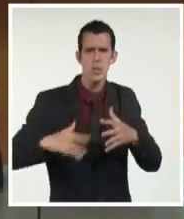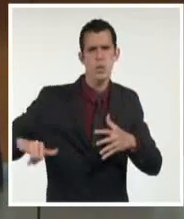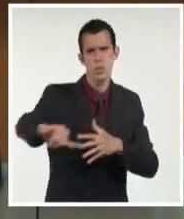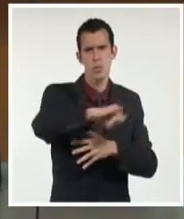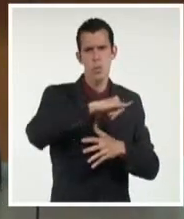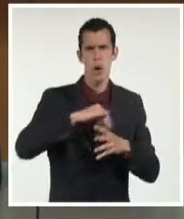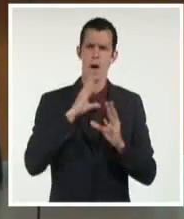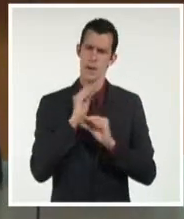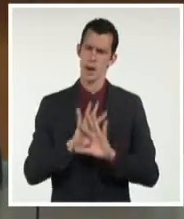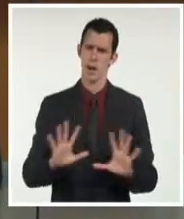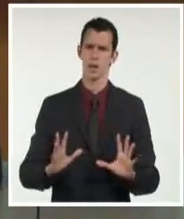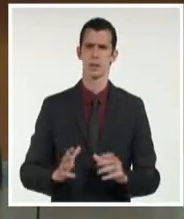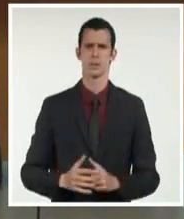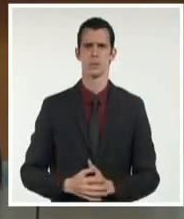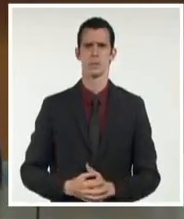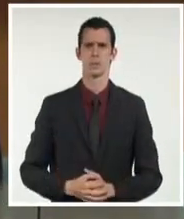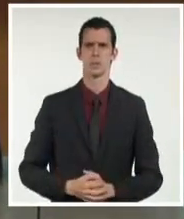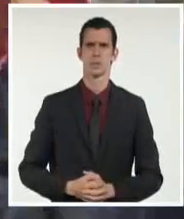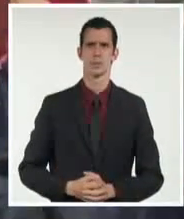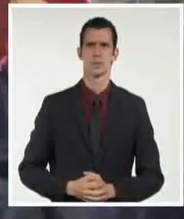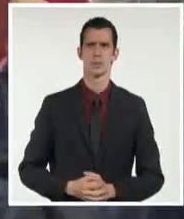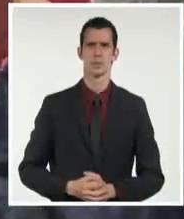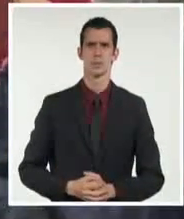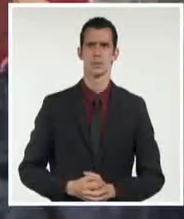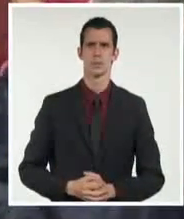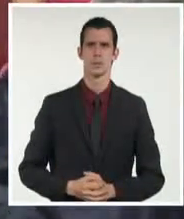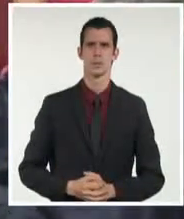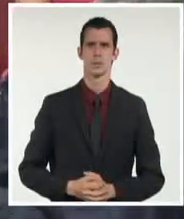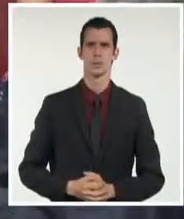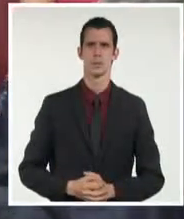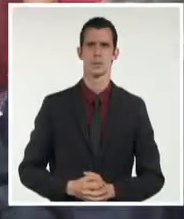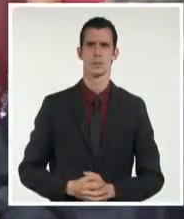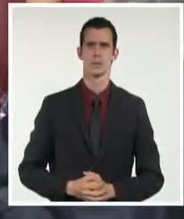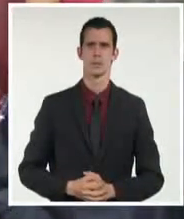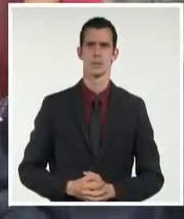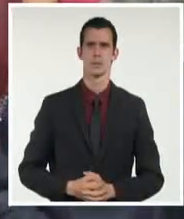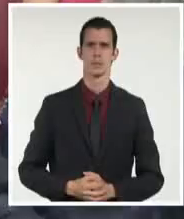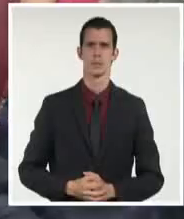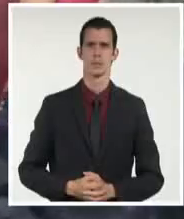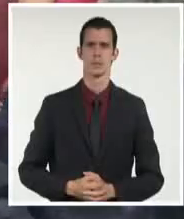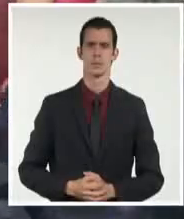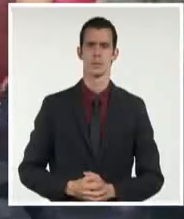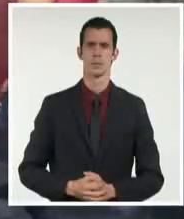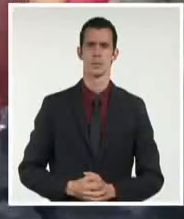Desde Villaclara, Cristian Serafín y Junier Cifonte, Sistema Informativo de la Televisión Cubana.